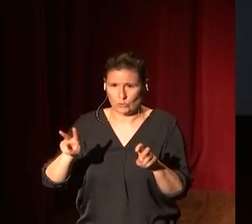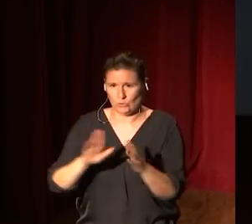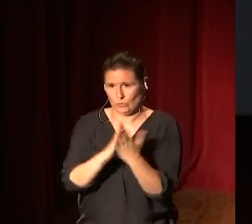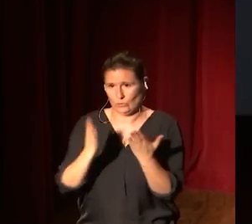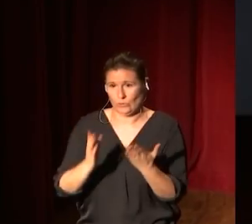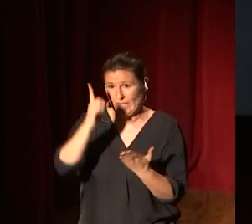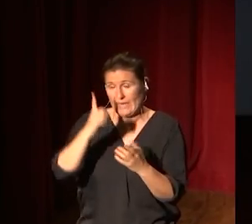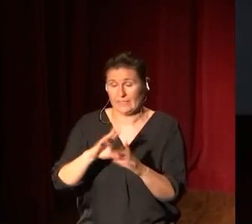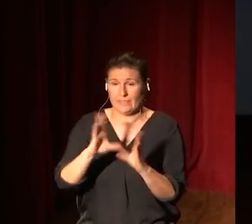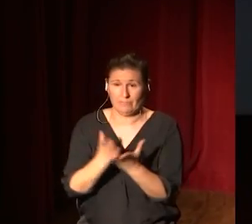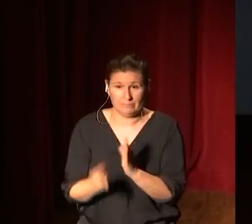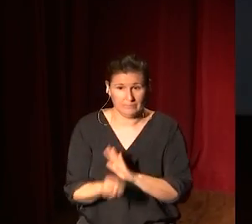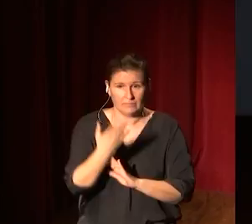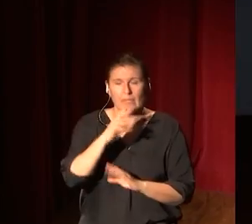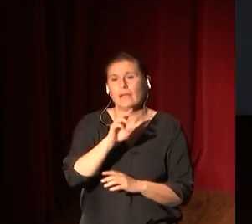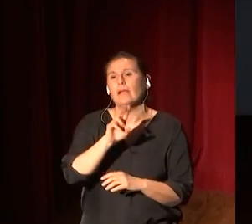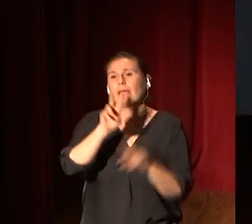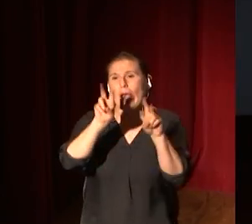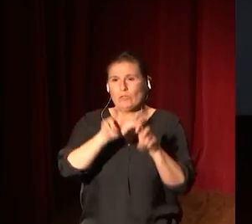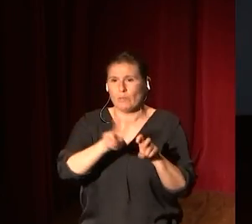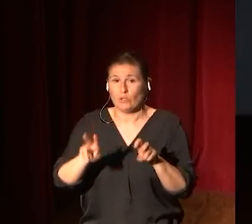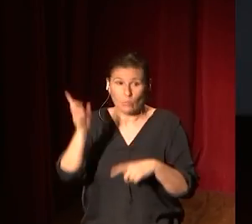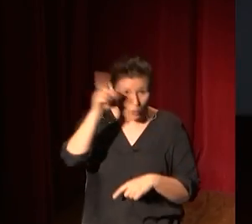Capítulo 22, y, como bien saben, pues,